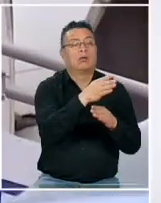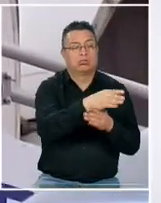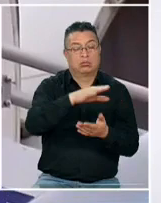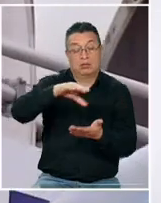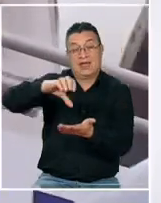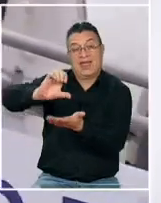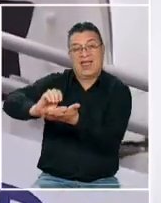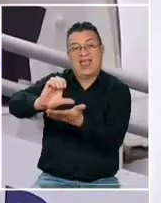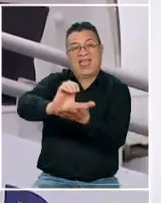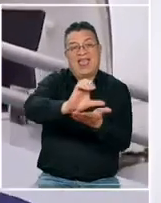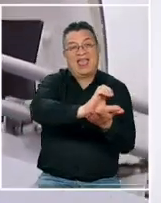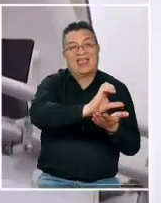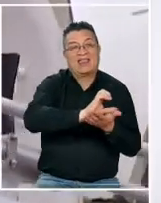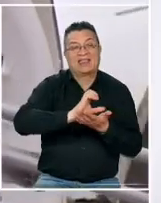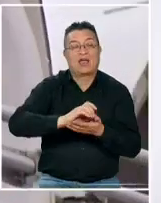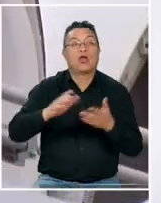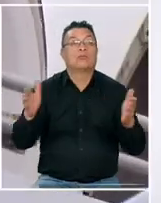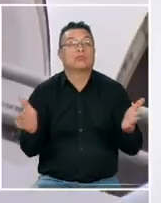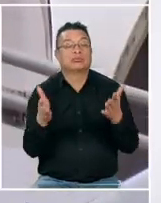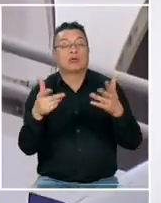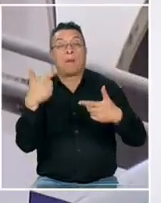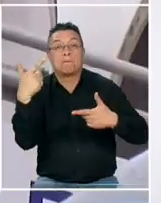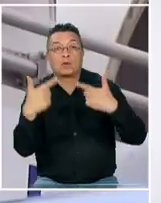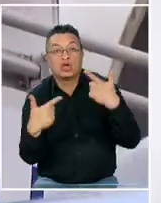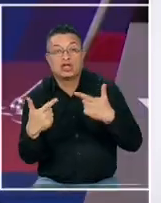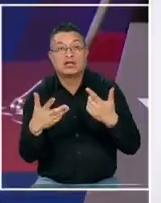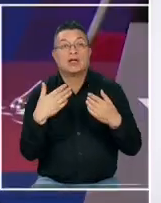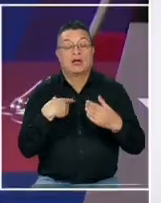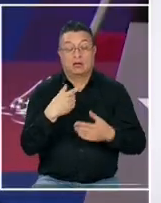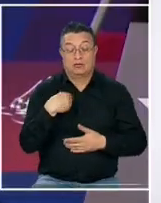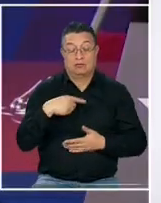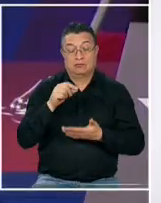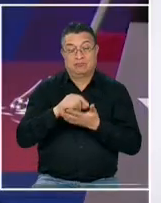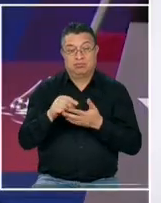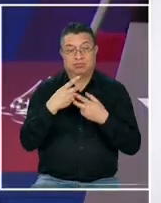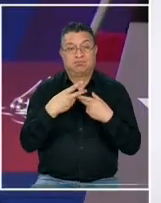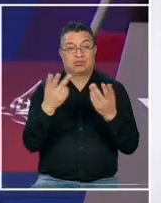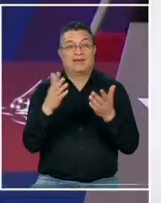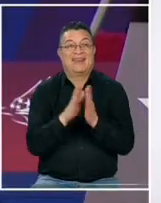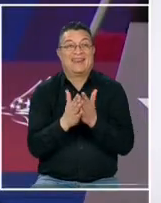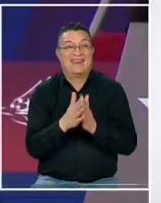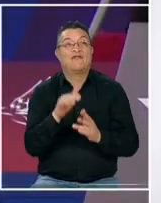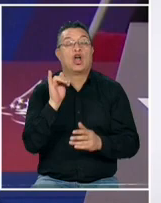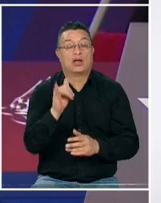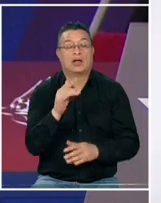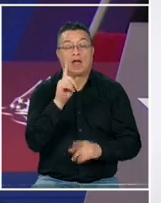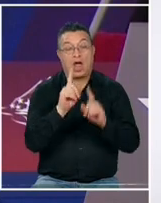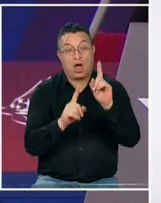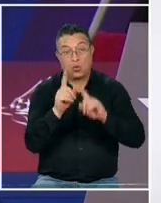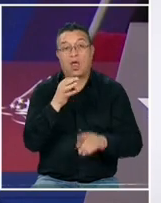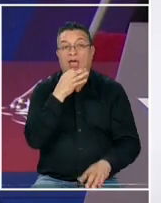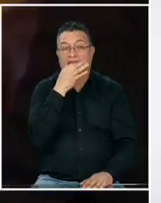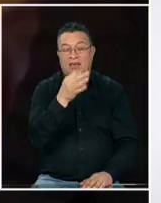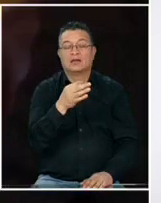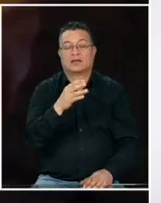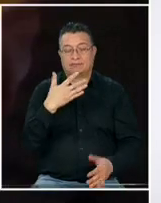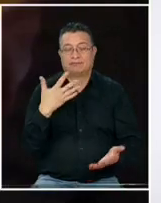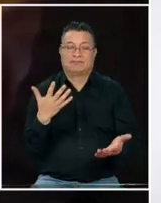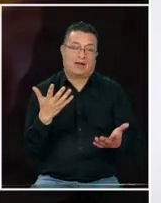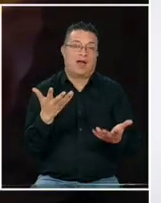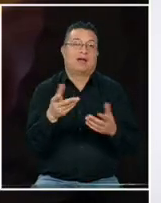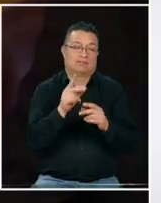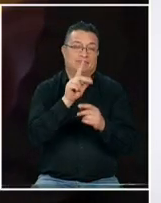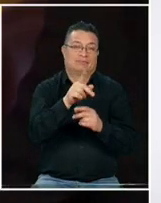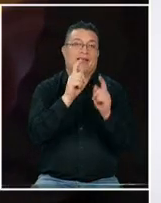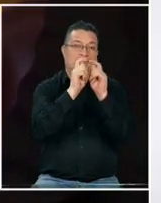país esto en el último año pero promoviendo políticas también su autobiografía pero obviamente para algunos esto ya se trata de una construcción de